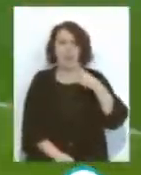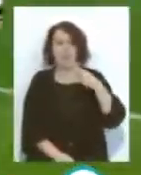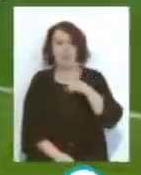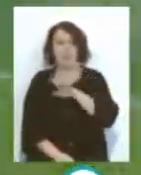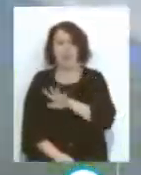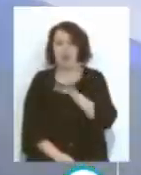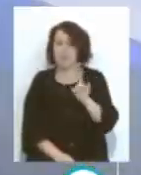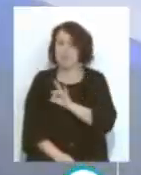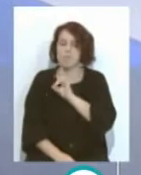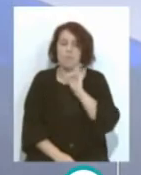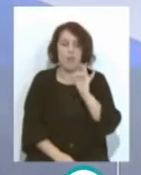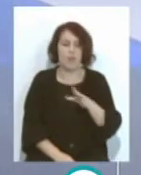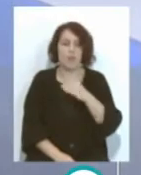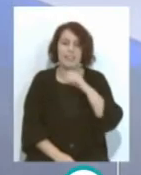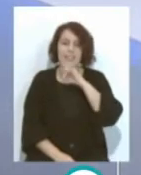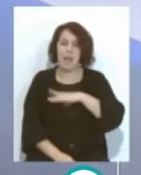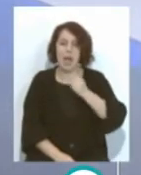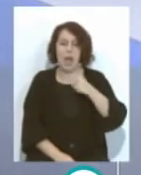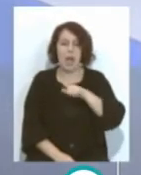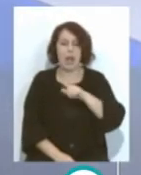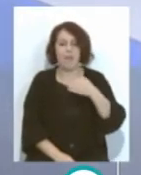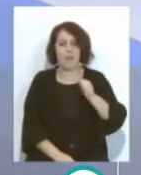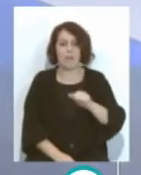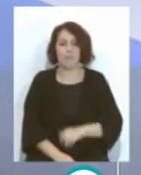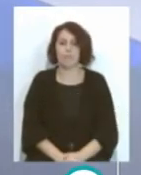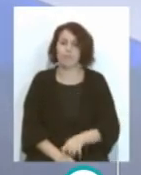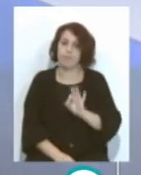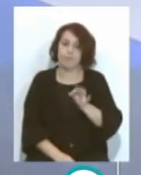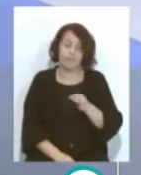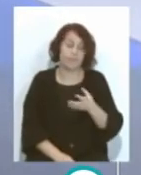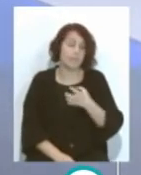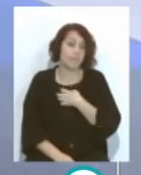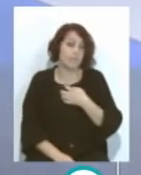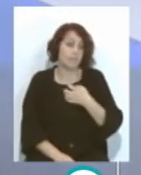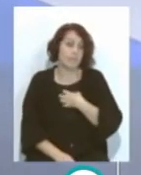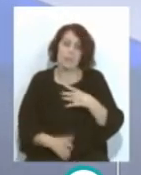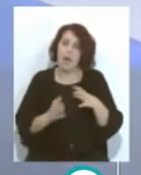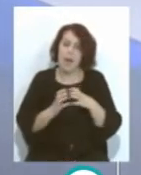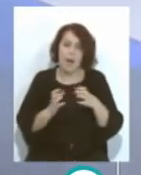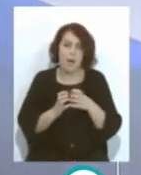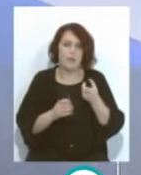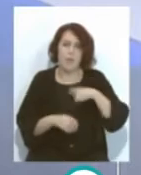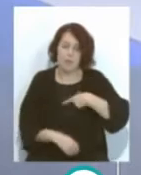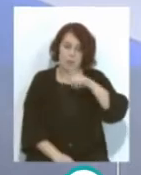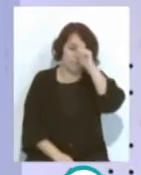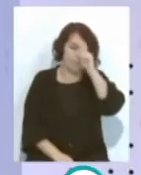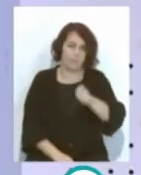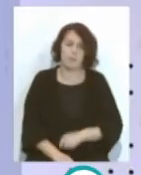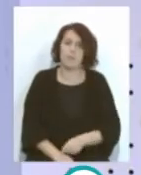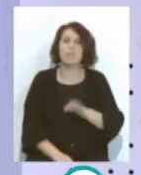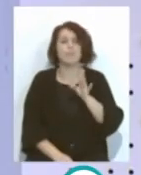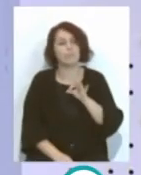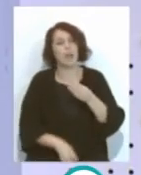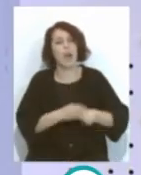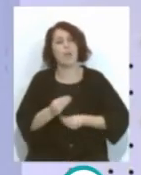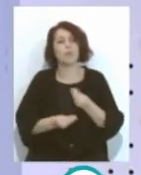ese golazo De Jordi Alba La verdad que Bueno No pudo ser por Granada Que también Es de Chapo La verdad que ha hecho